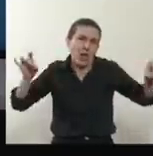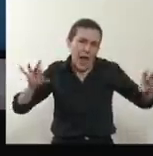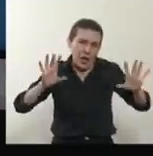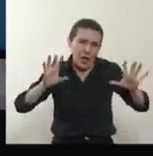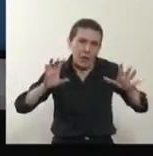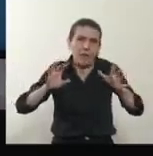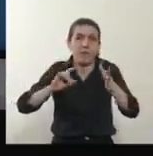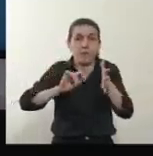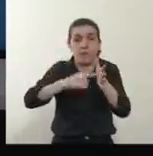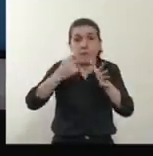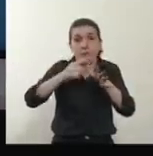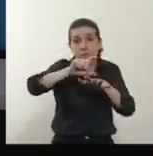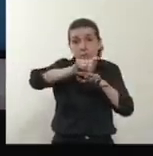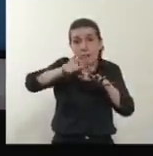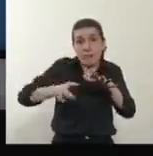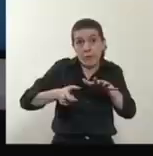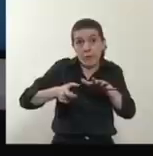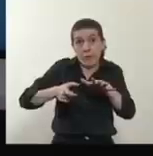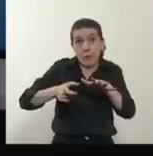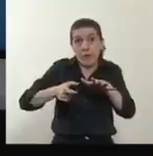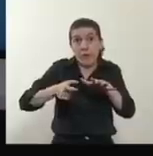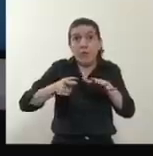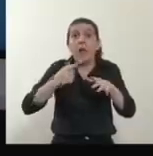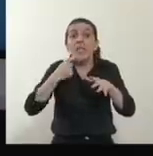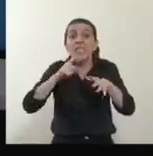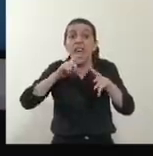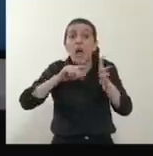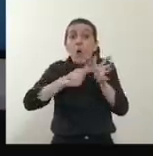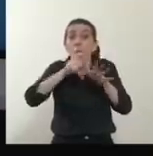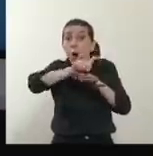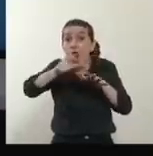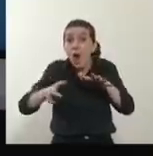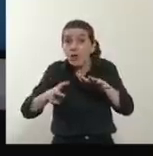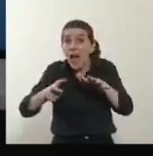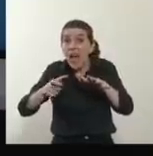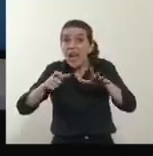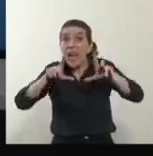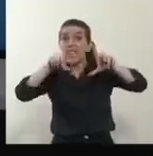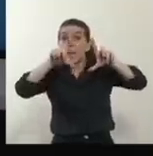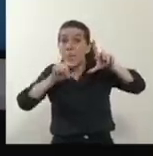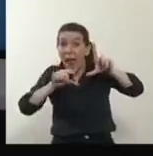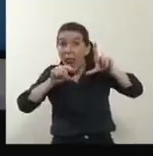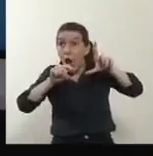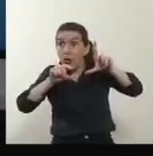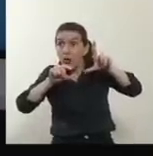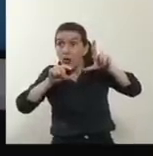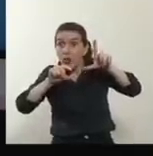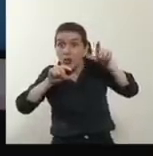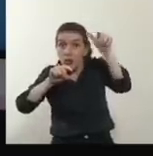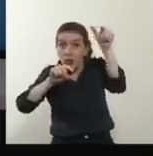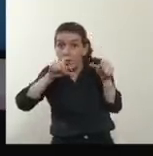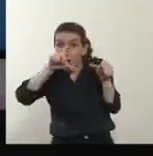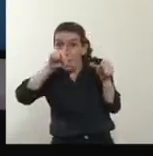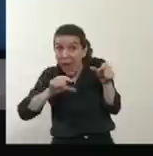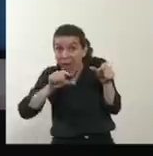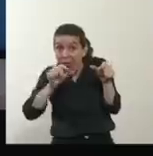metropolitana de Buenos Aires, el Gran Buenos Aires está bastante más abajo en la tasa de incidencia. Recuerden que acá lo que se calcula es